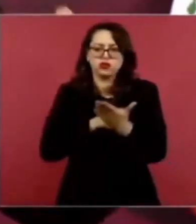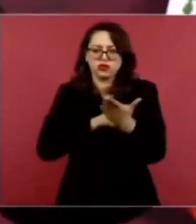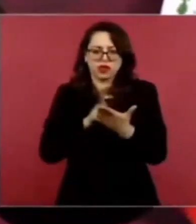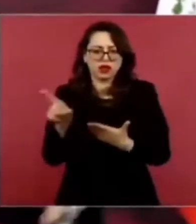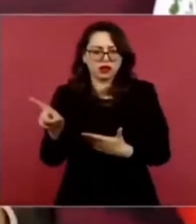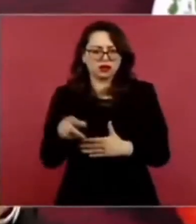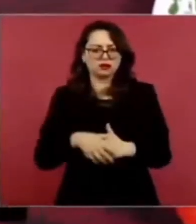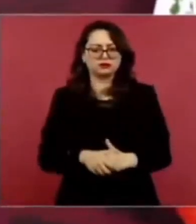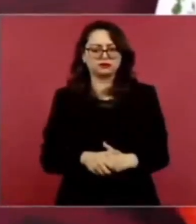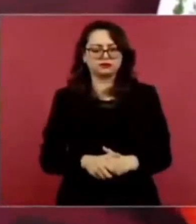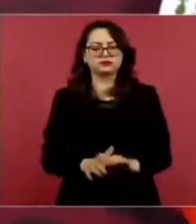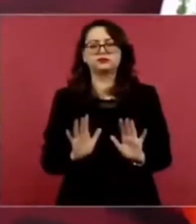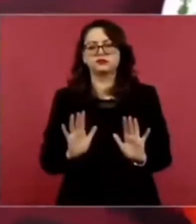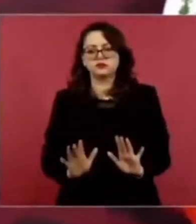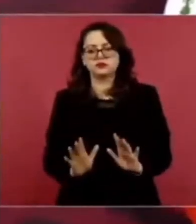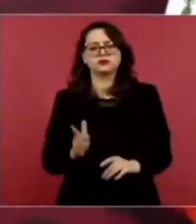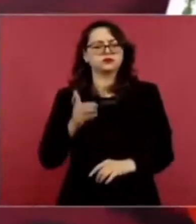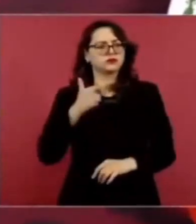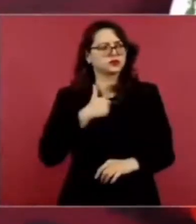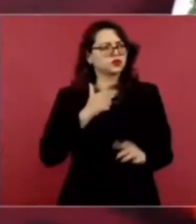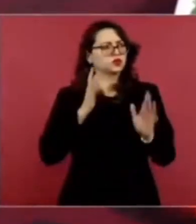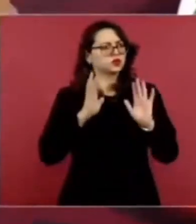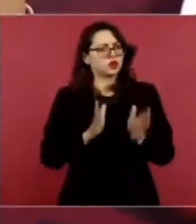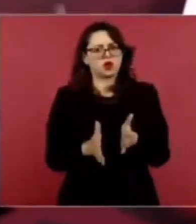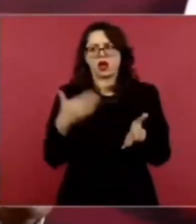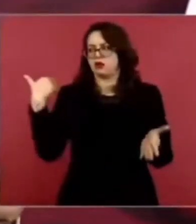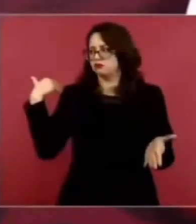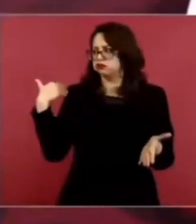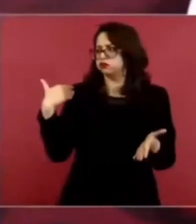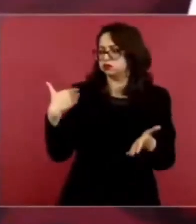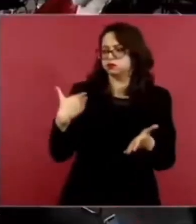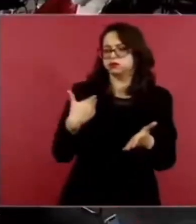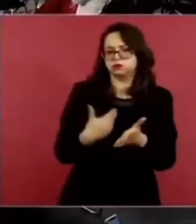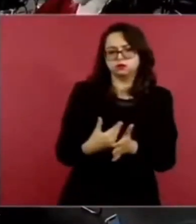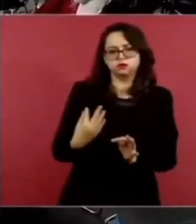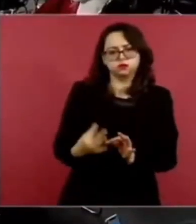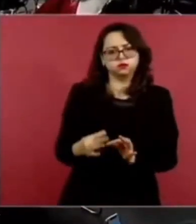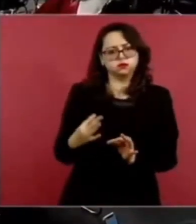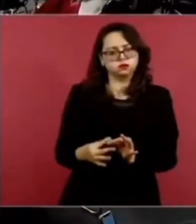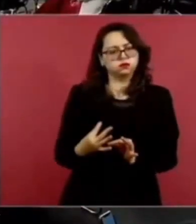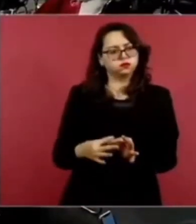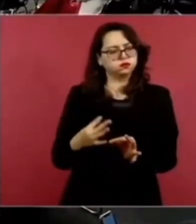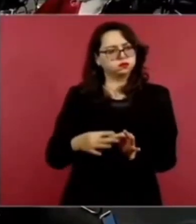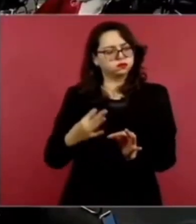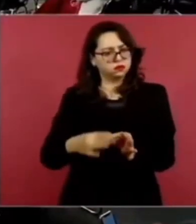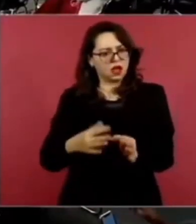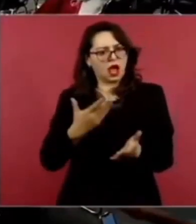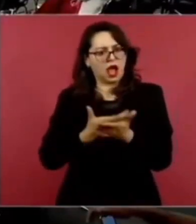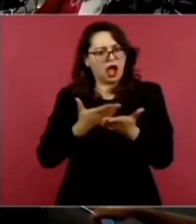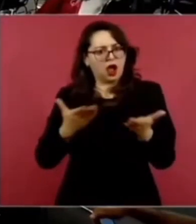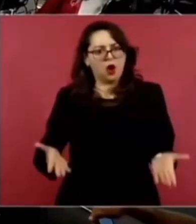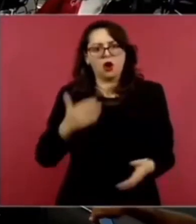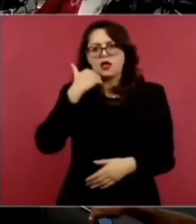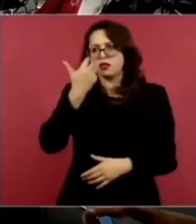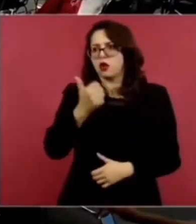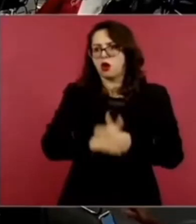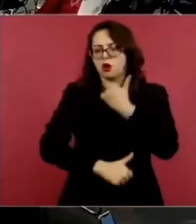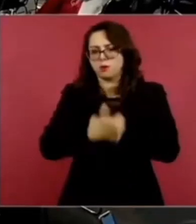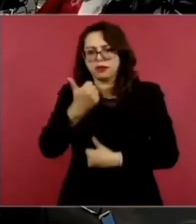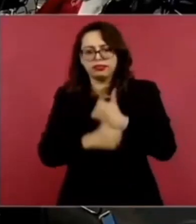ya estuve aquí, deseo participar en otra cosa,